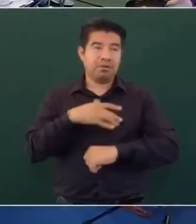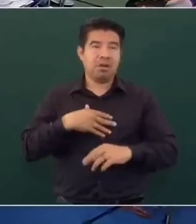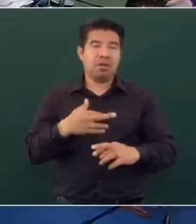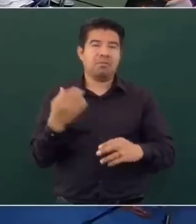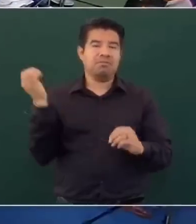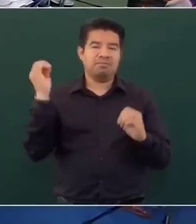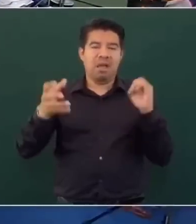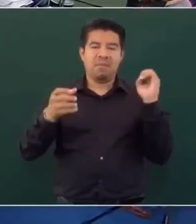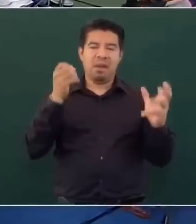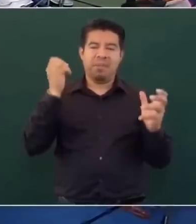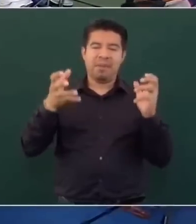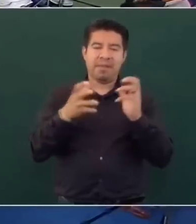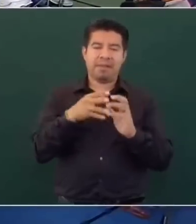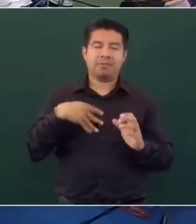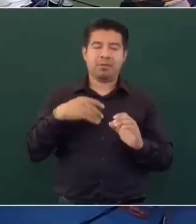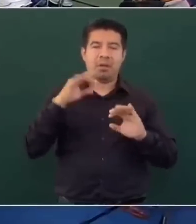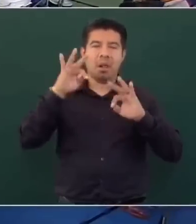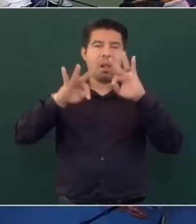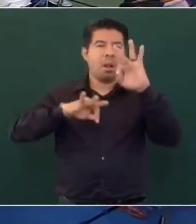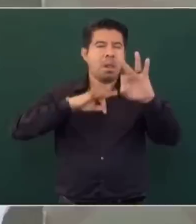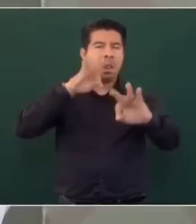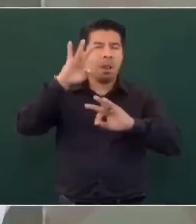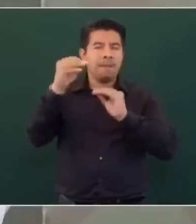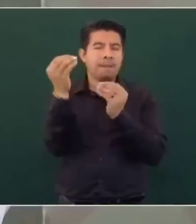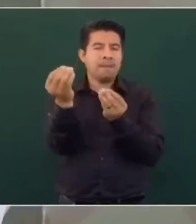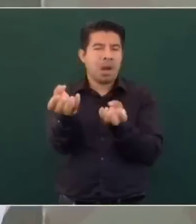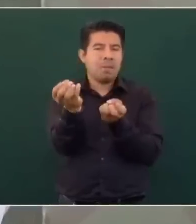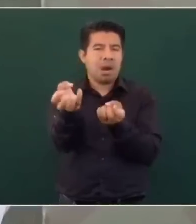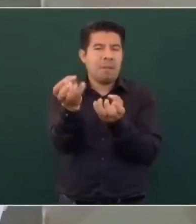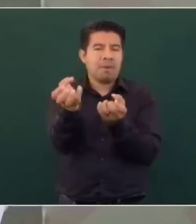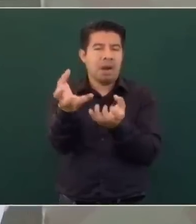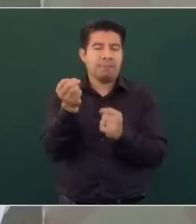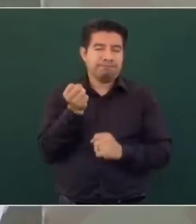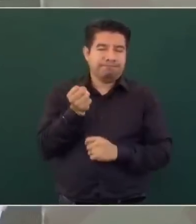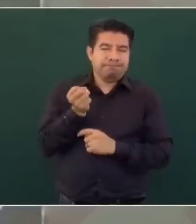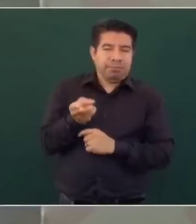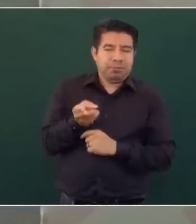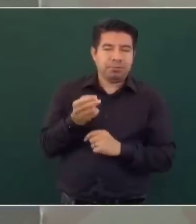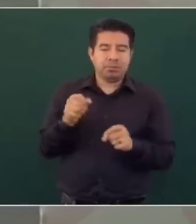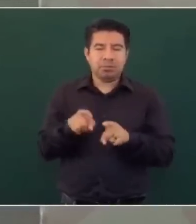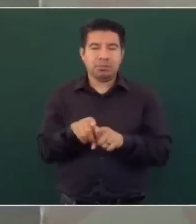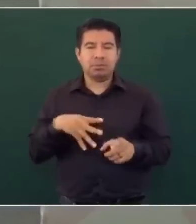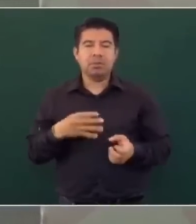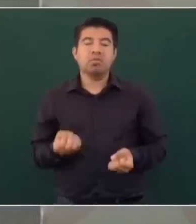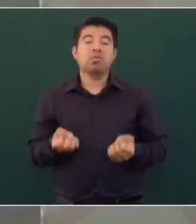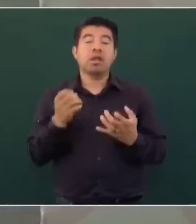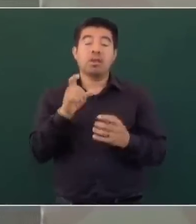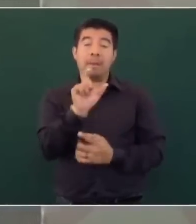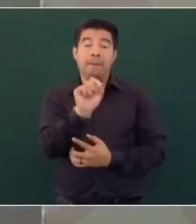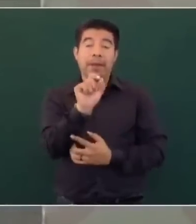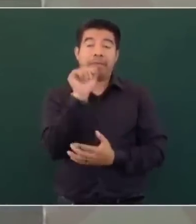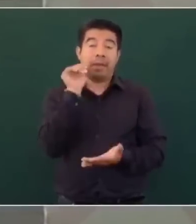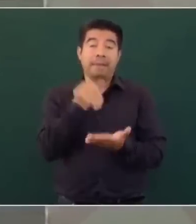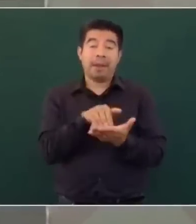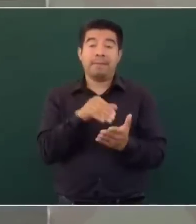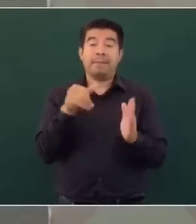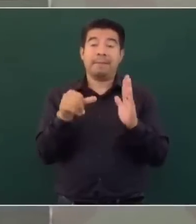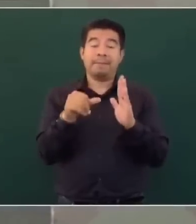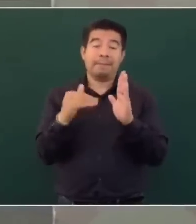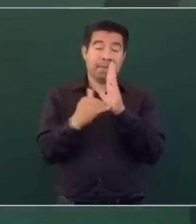atenciones, de privilegios, un fideicomiso de 20 mil millones de pesos.